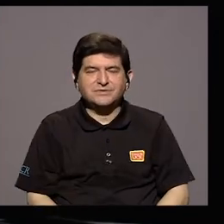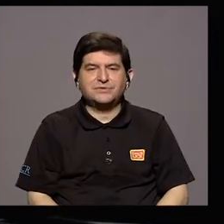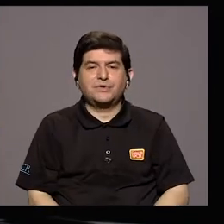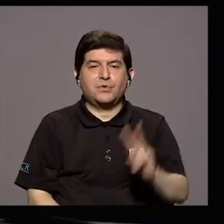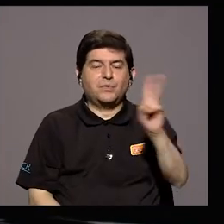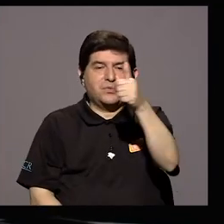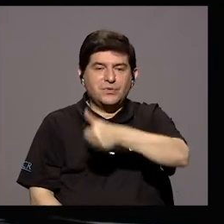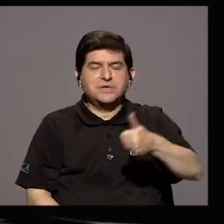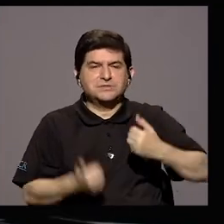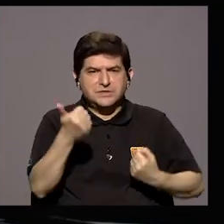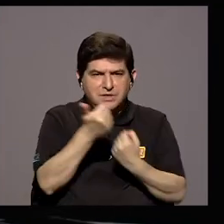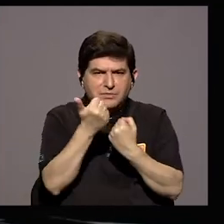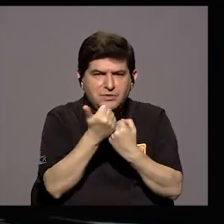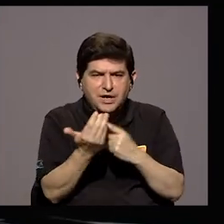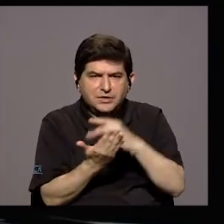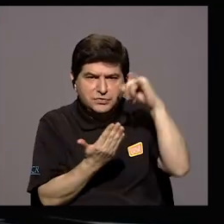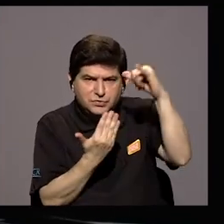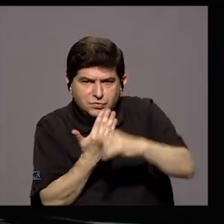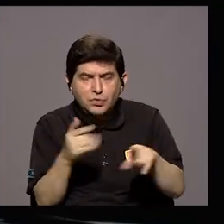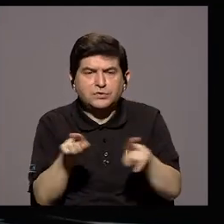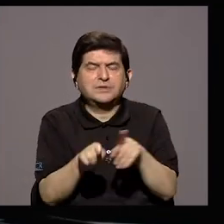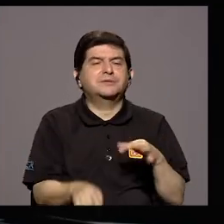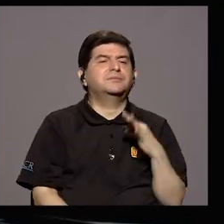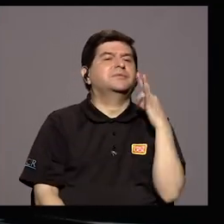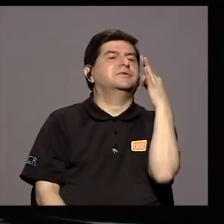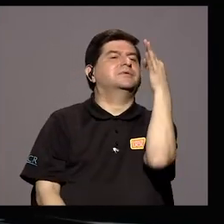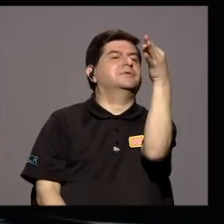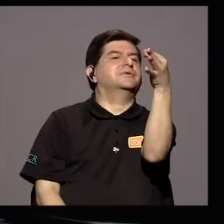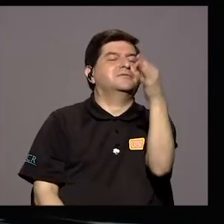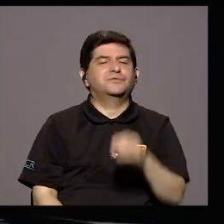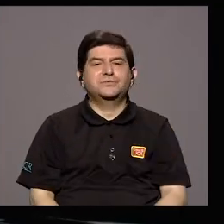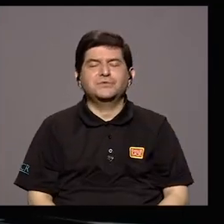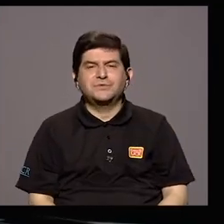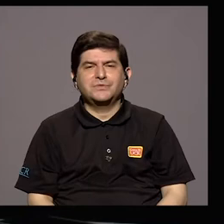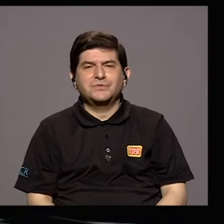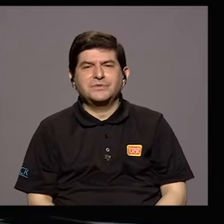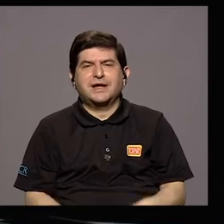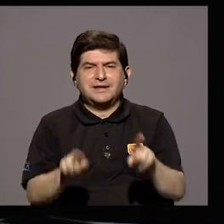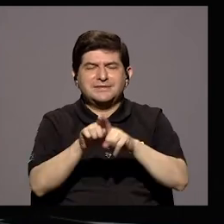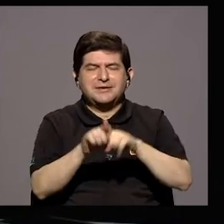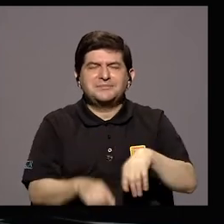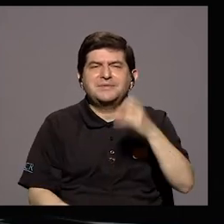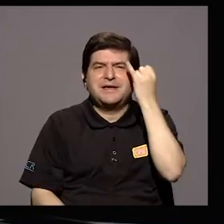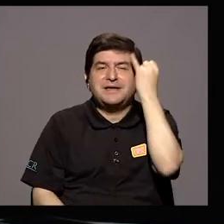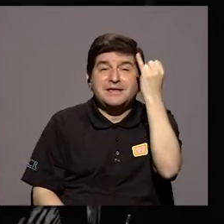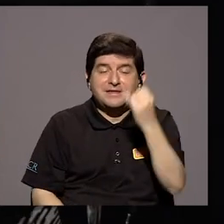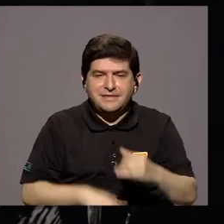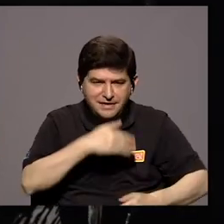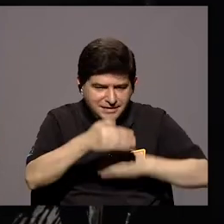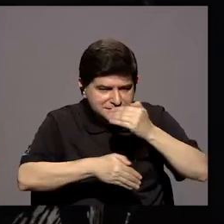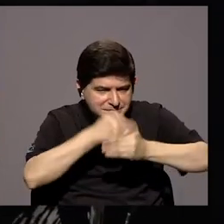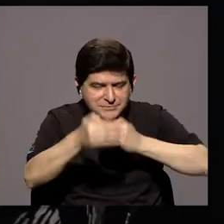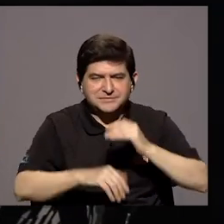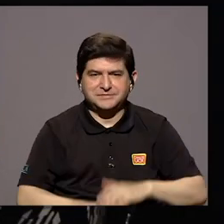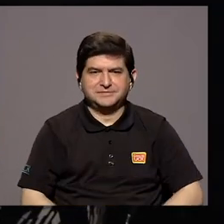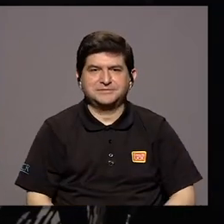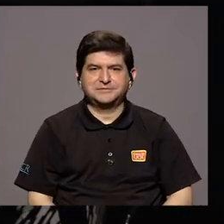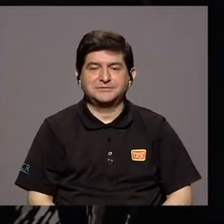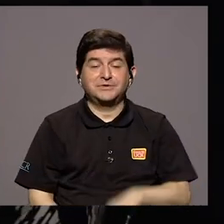Vicerrectoría Ha Venido No Solamente Respaldando Estos Proyectos Sino Que A Futuro Se Ven Anhelos Que Vienen En Camino Doña Marisol Si